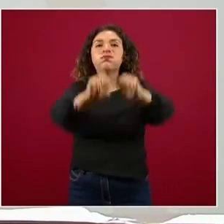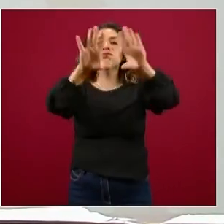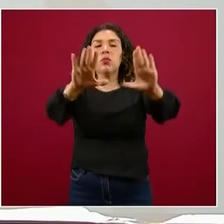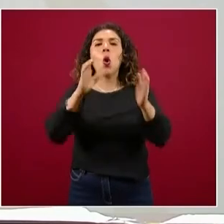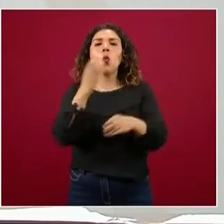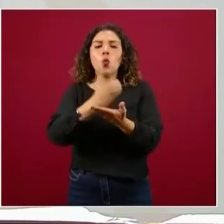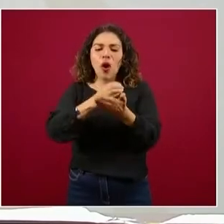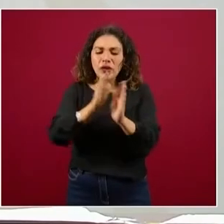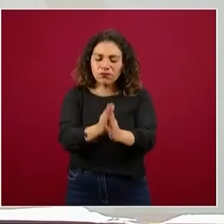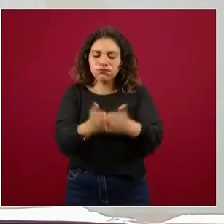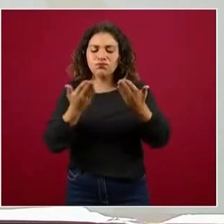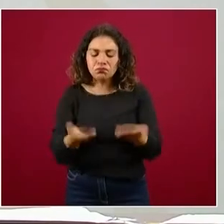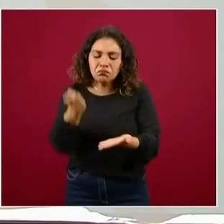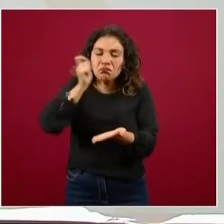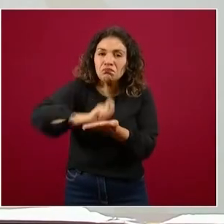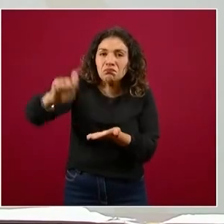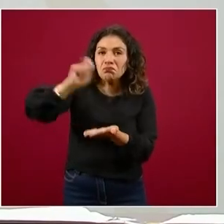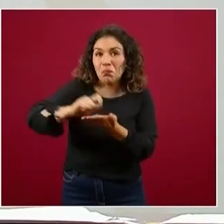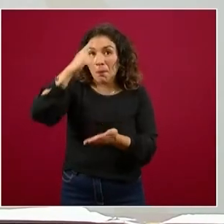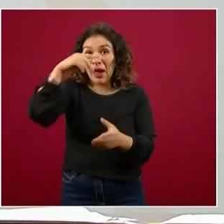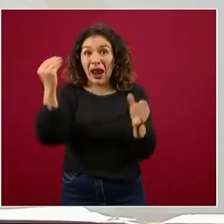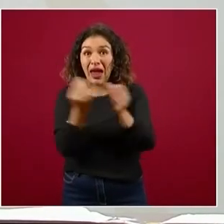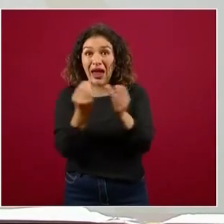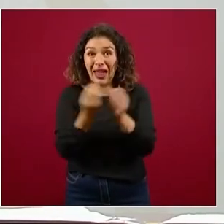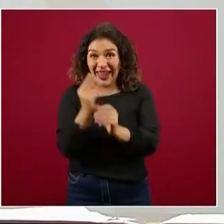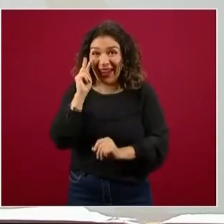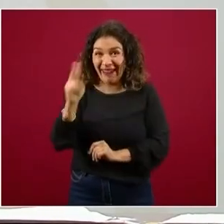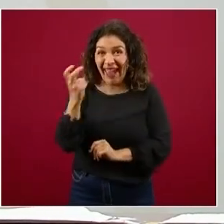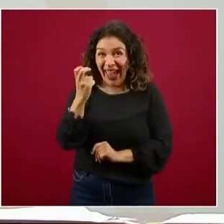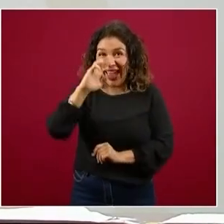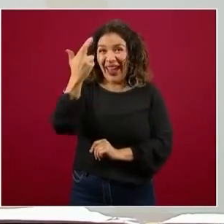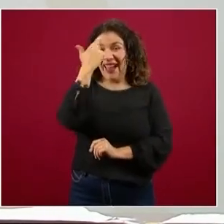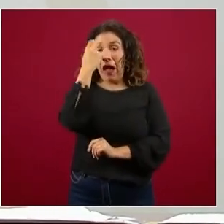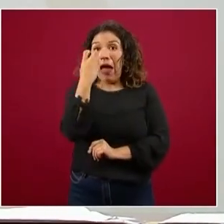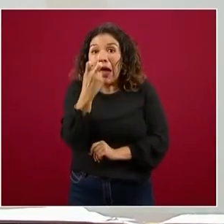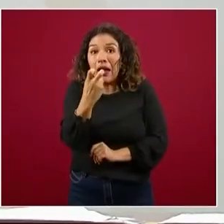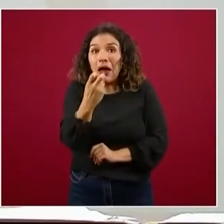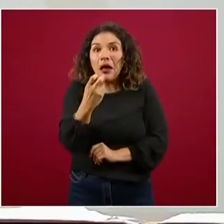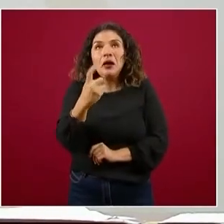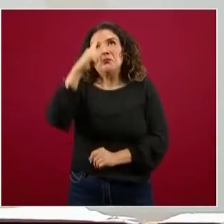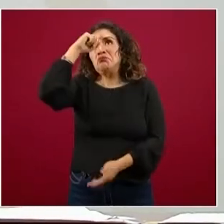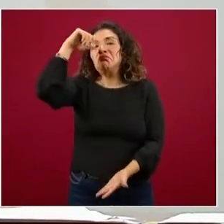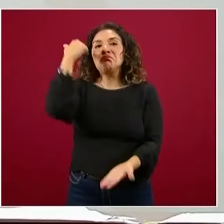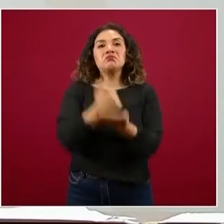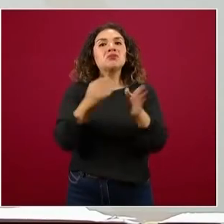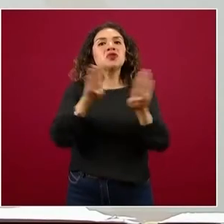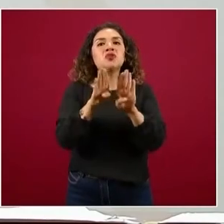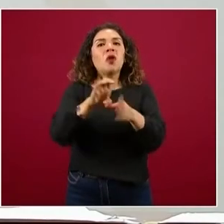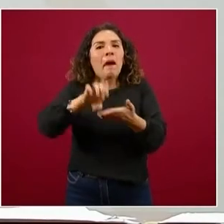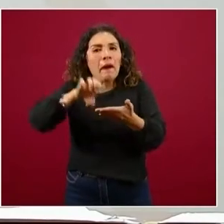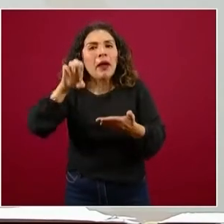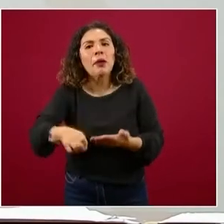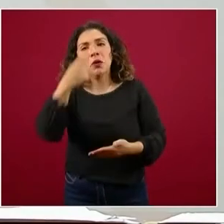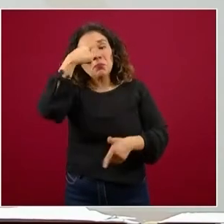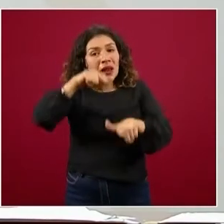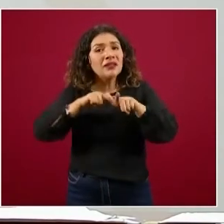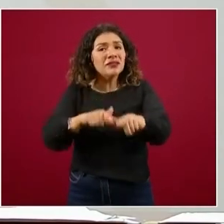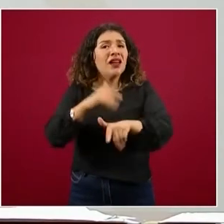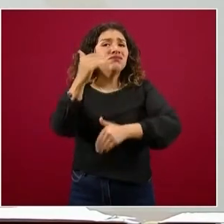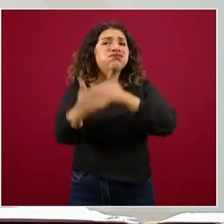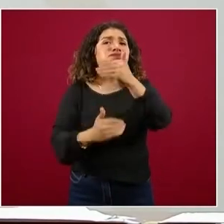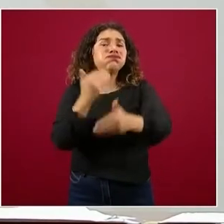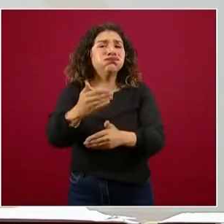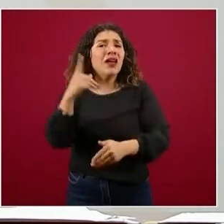Presidenta del Consejo Directivo, María Teresa Velázquez, quien a nombre de los medios públicos del país, referendó el compromiso para abrir las